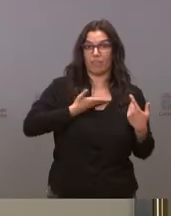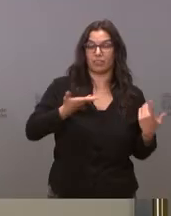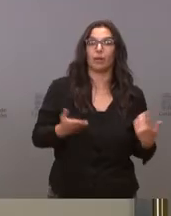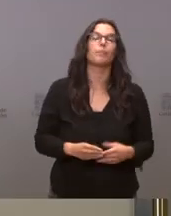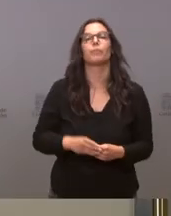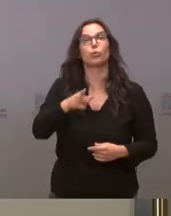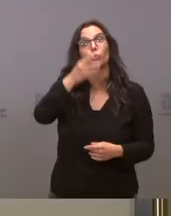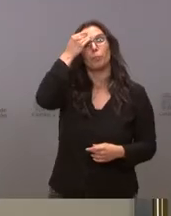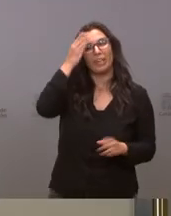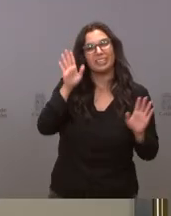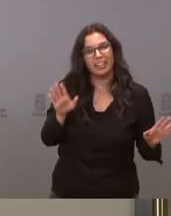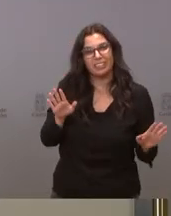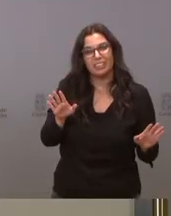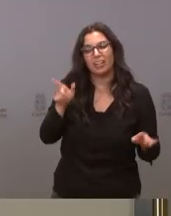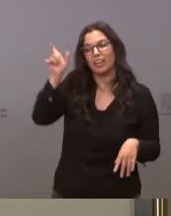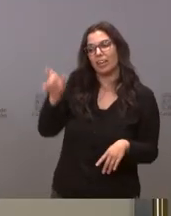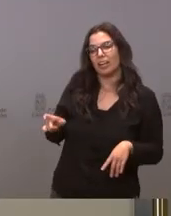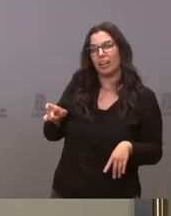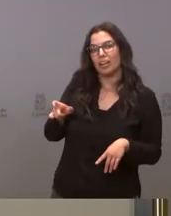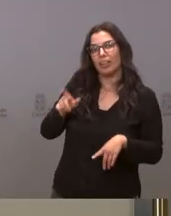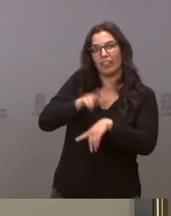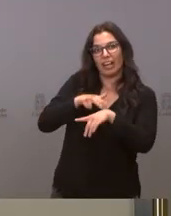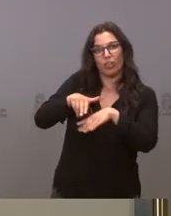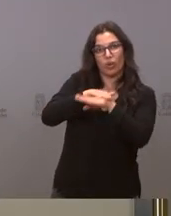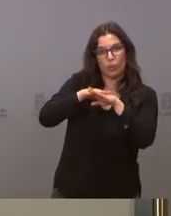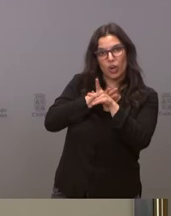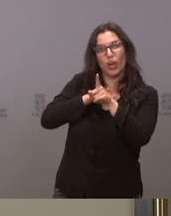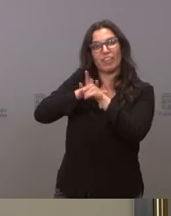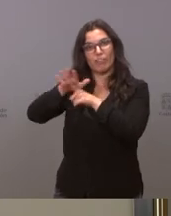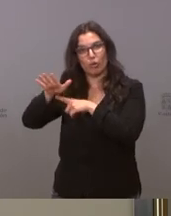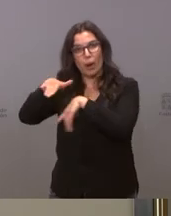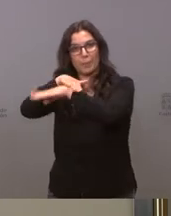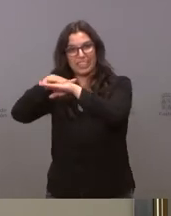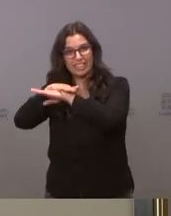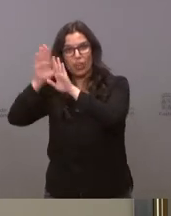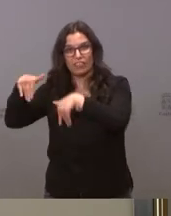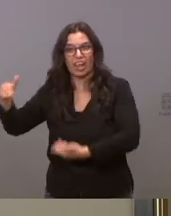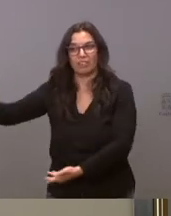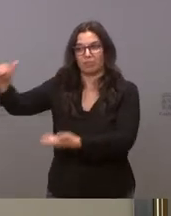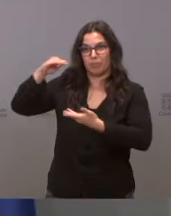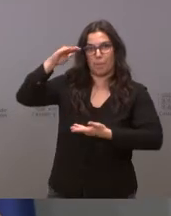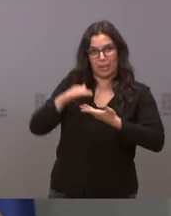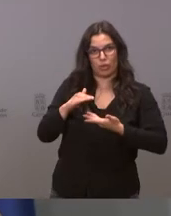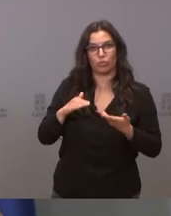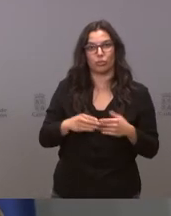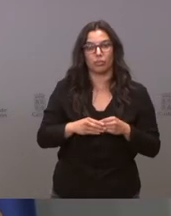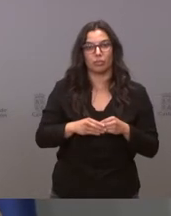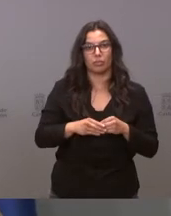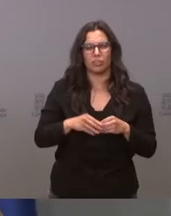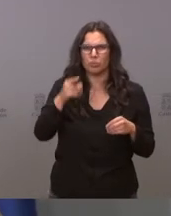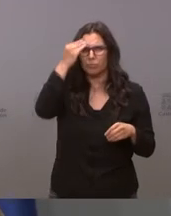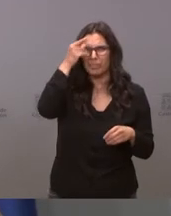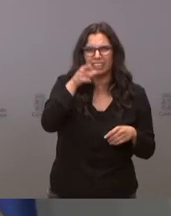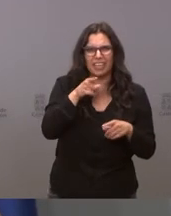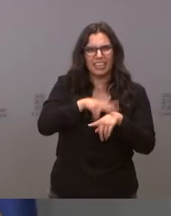lo que ha dicho el delegado del gobierno influye directamente en el ministerio y llegan menos vacunas por lo que acaba de decir el delegado que creo que si creo que el delegado del